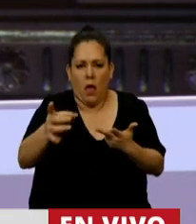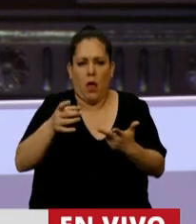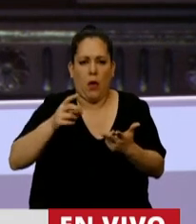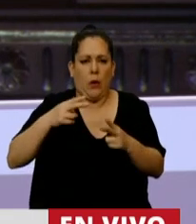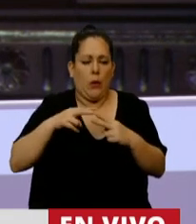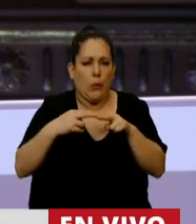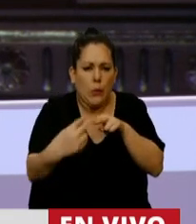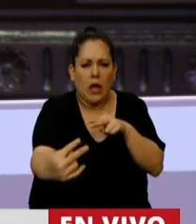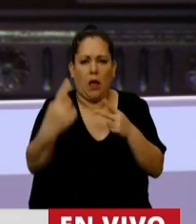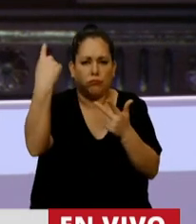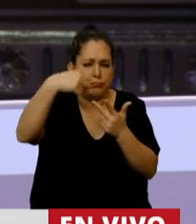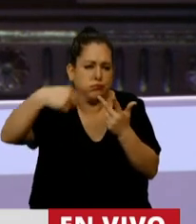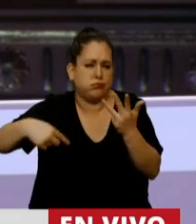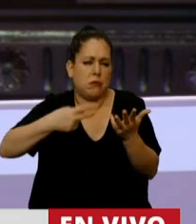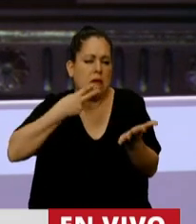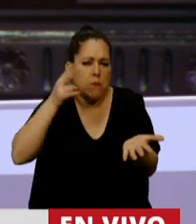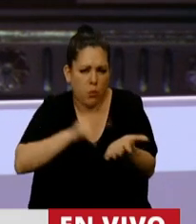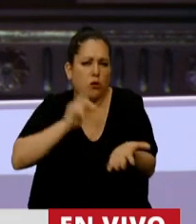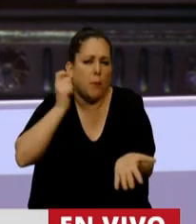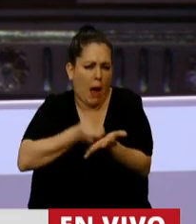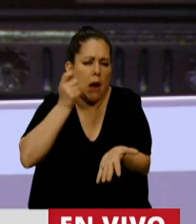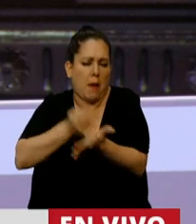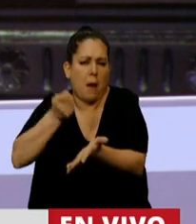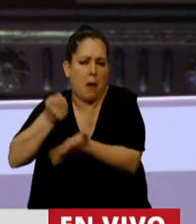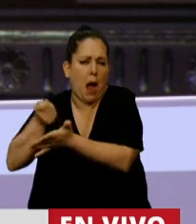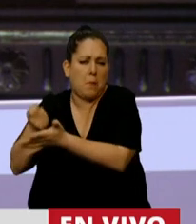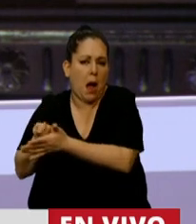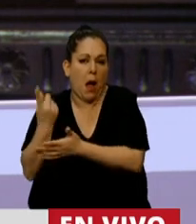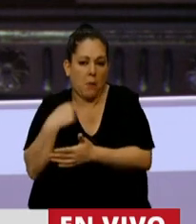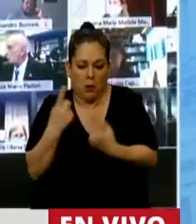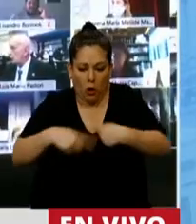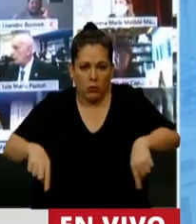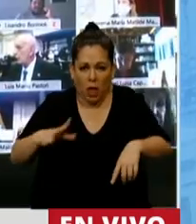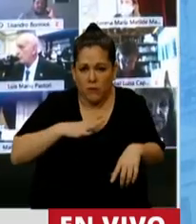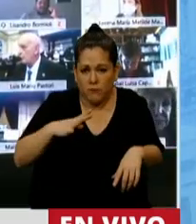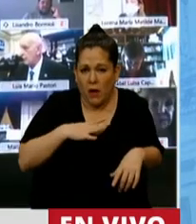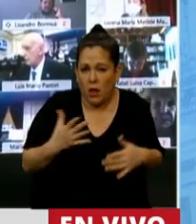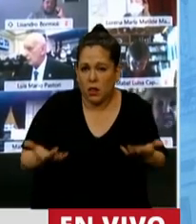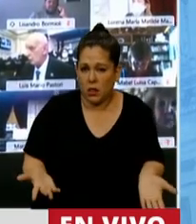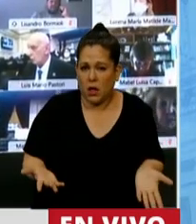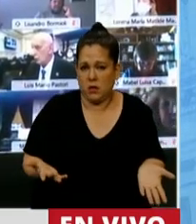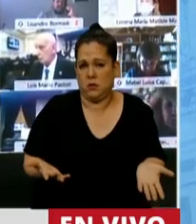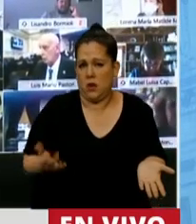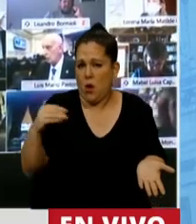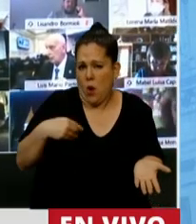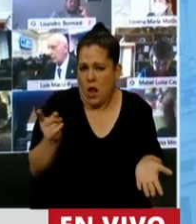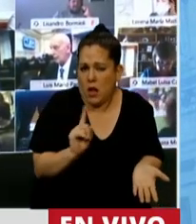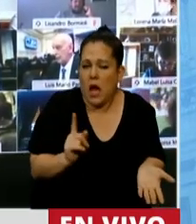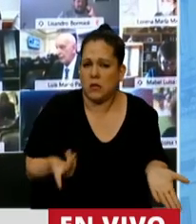caro del país, todos los productos, con una logística que no nos alcanza o que